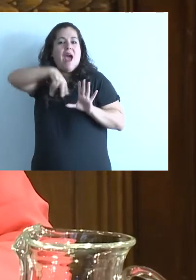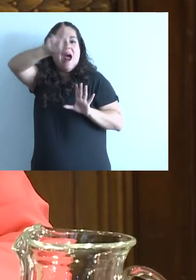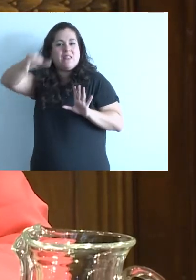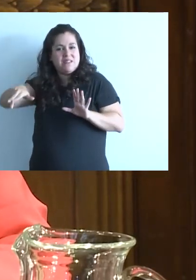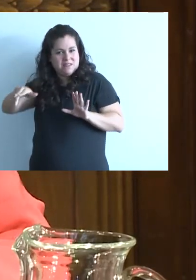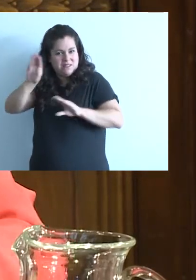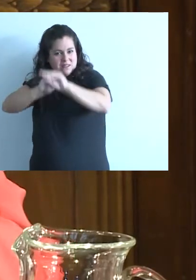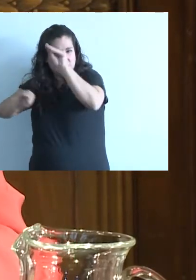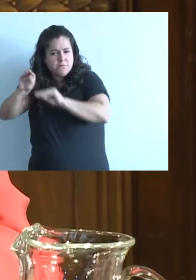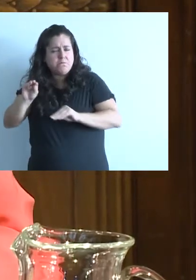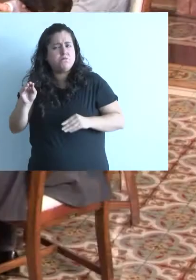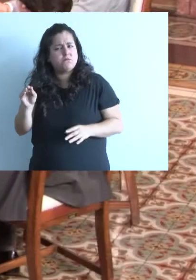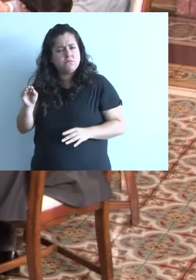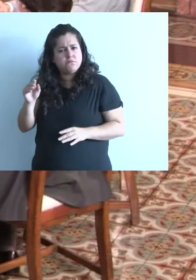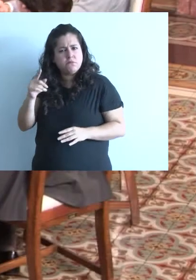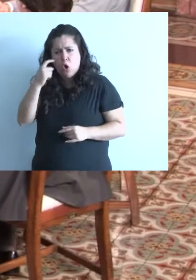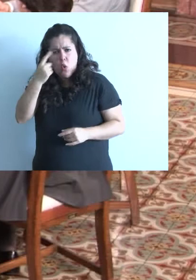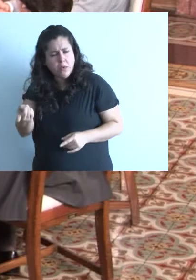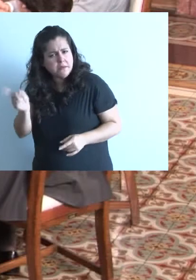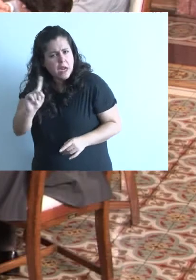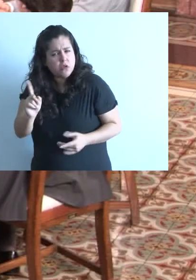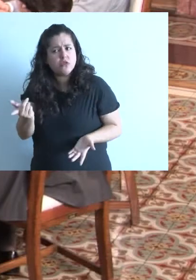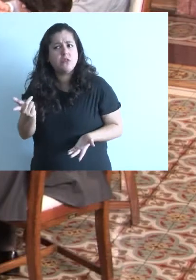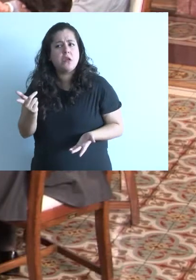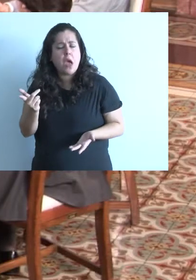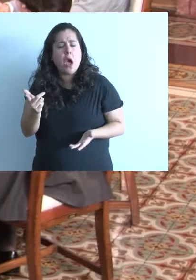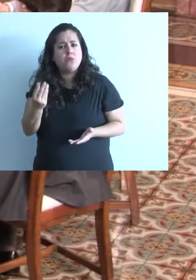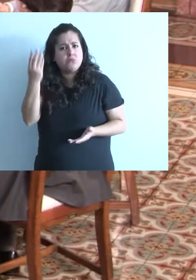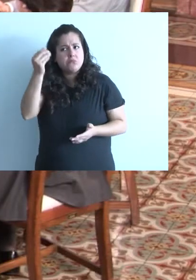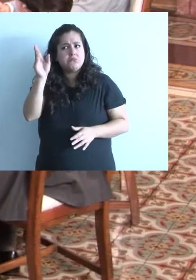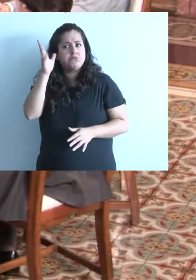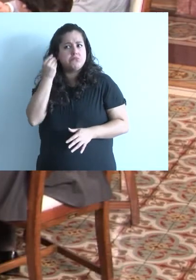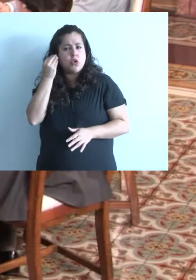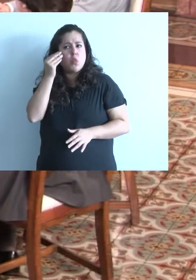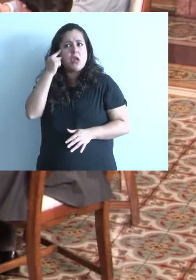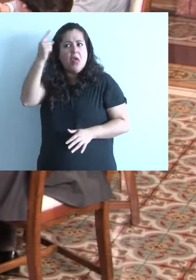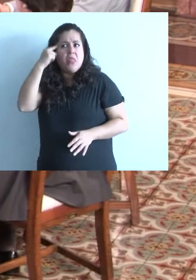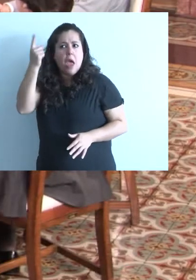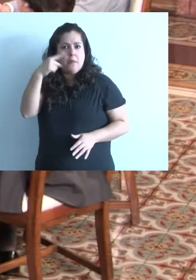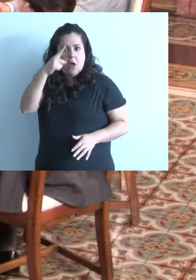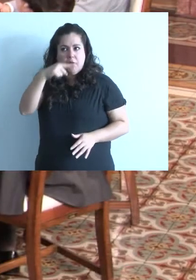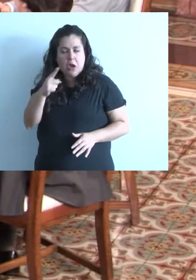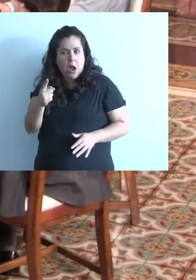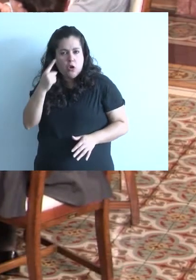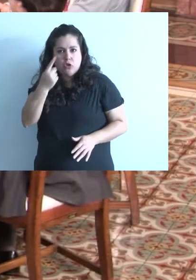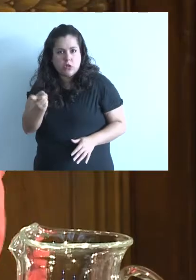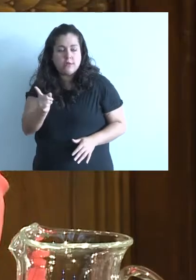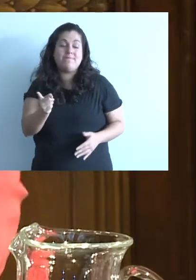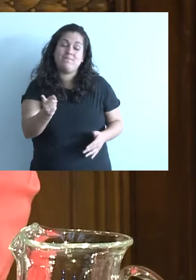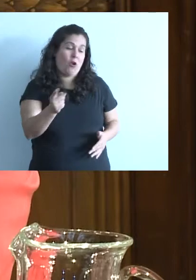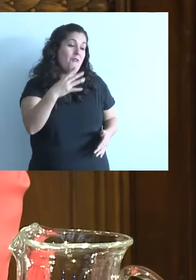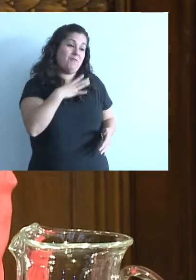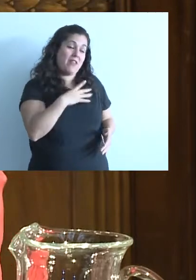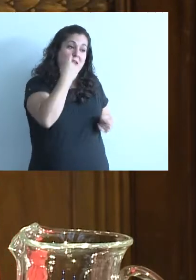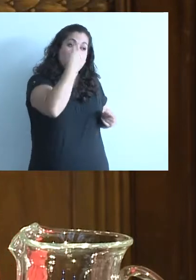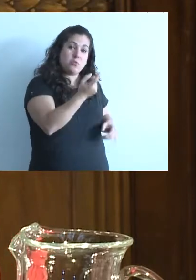plástico, por ejemplo. ¿No están reconocidos? Uno a veces escucha las ideas de algunos proyectos y dice, como, ¿esto ya no está reconocido? No la profesión. No